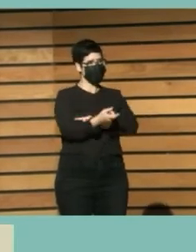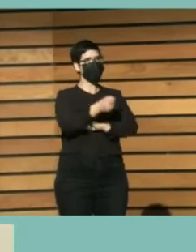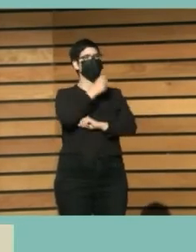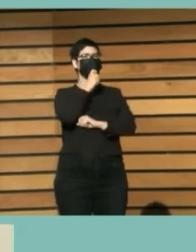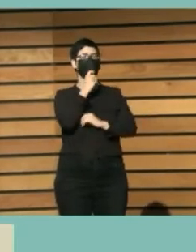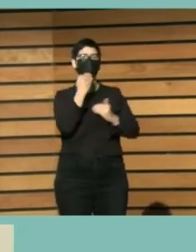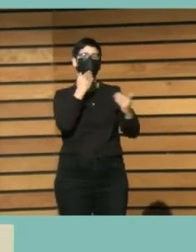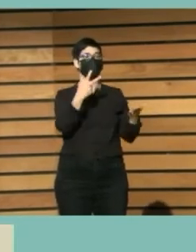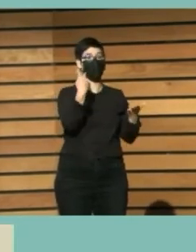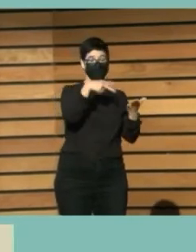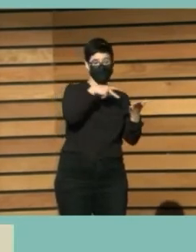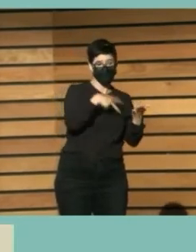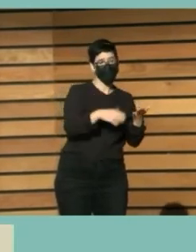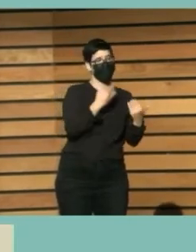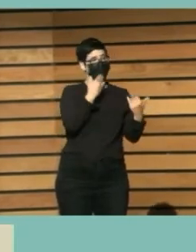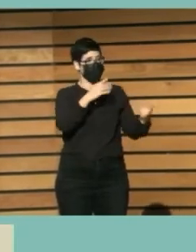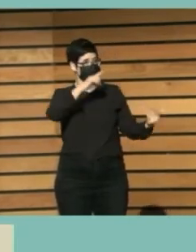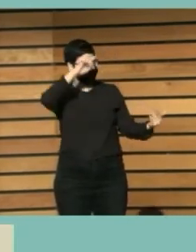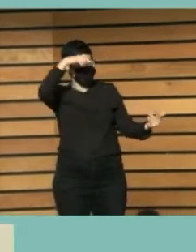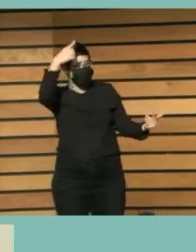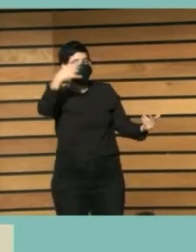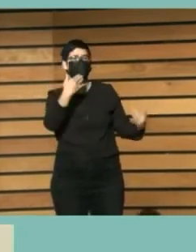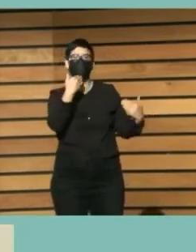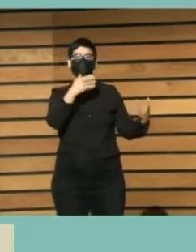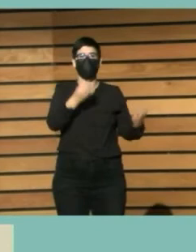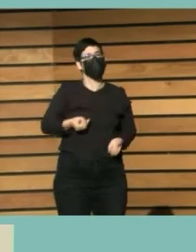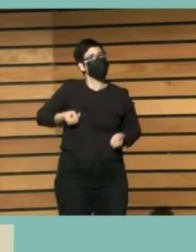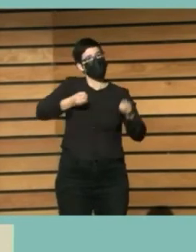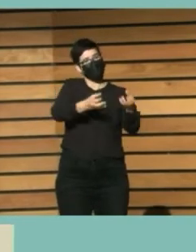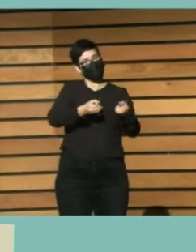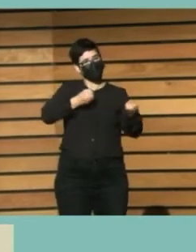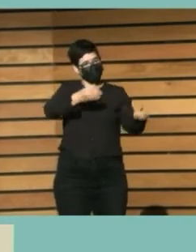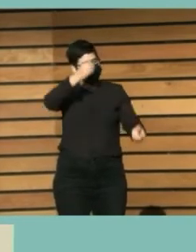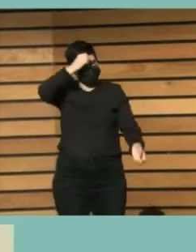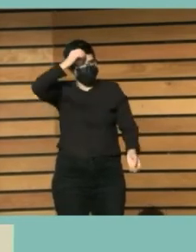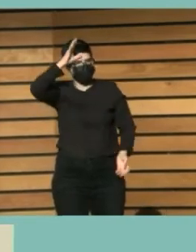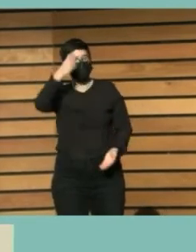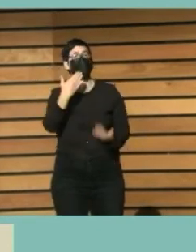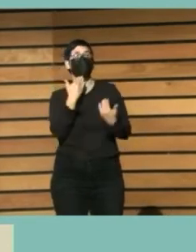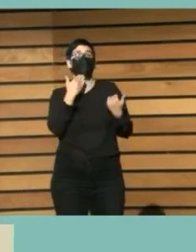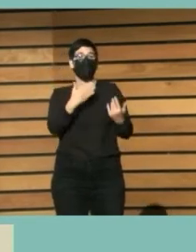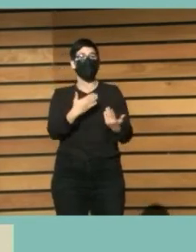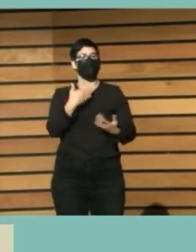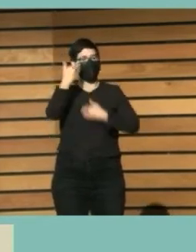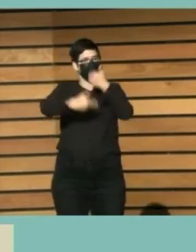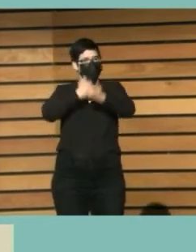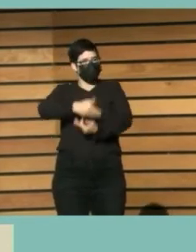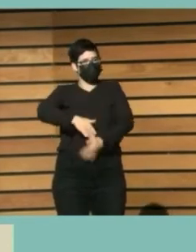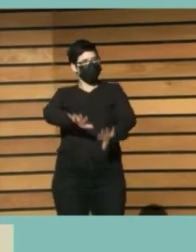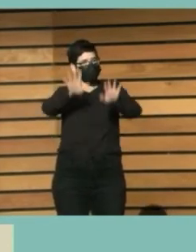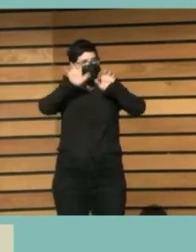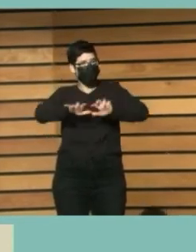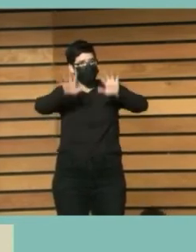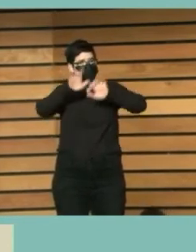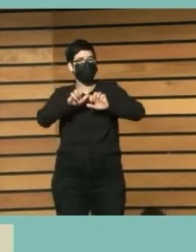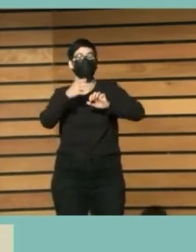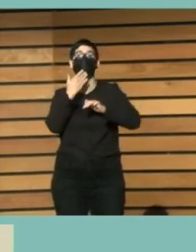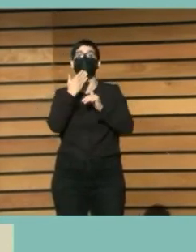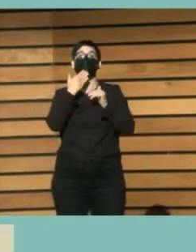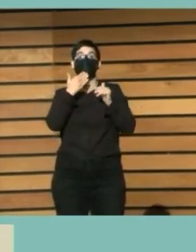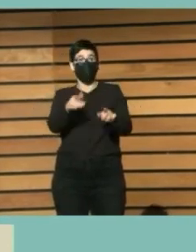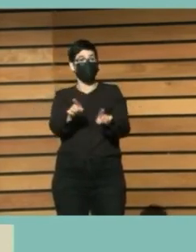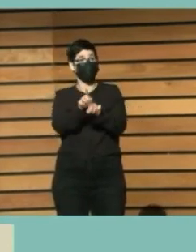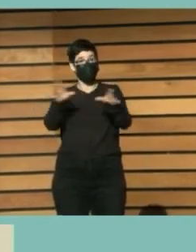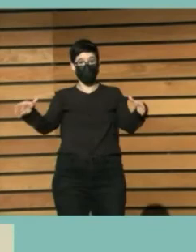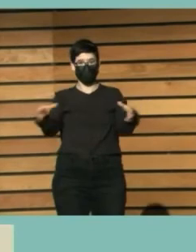de la cultura. A través de la información y el conocimiento. A través de los procesos de aprendizaje. Y a través de crear comunidad,